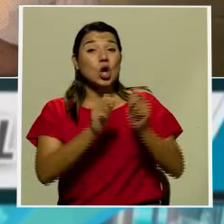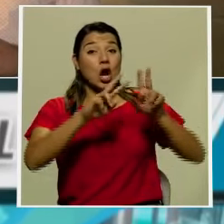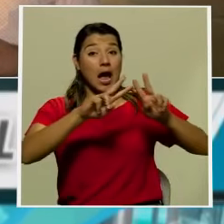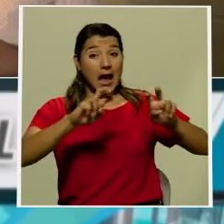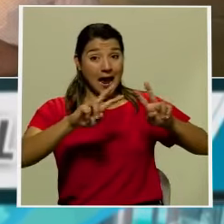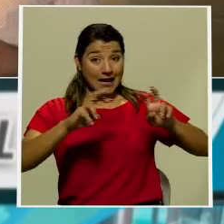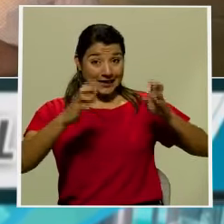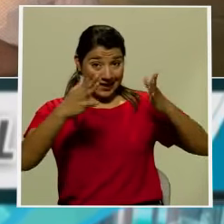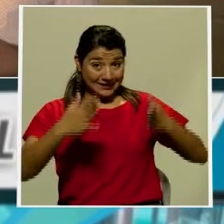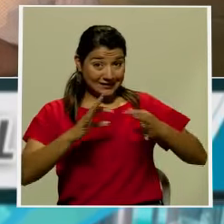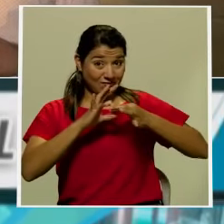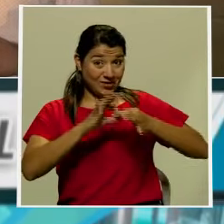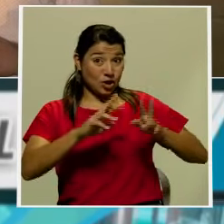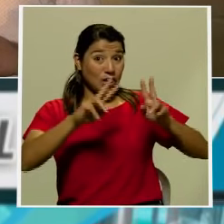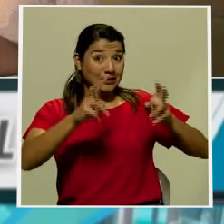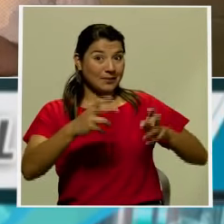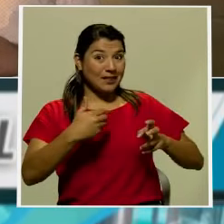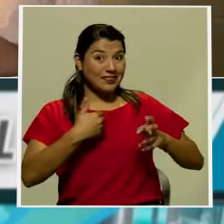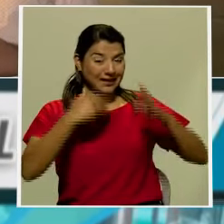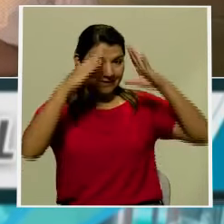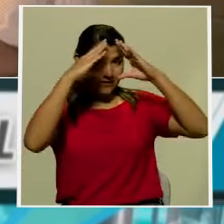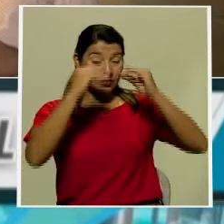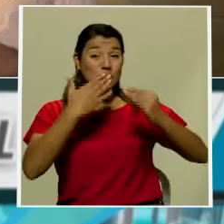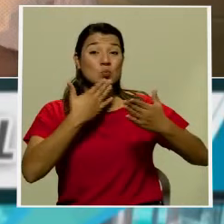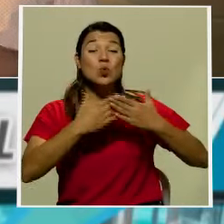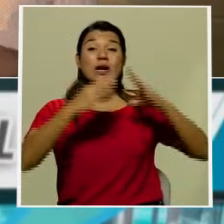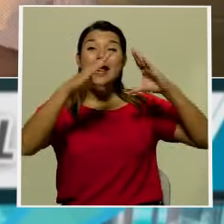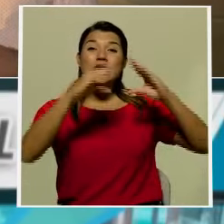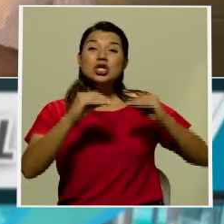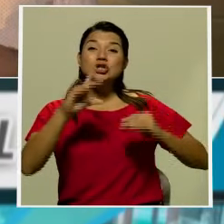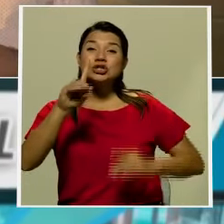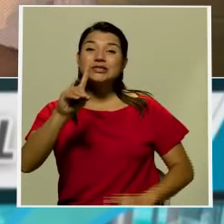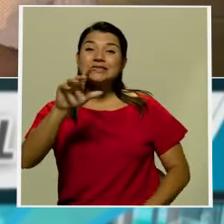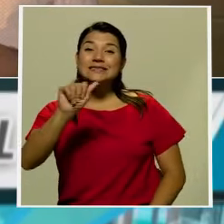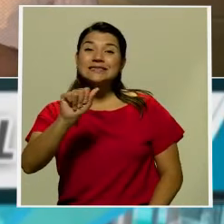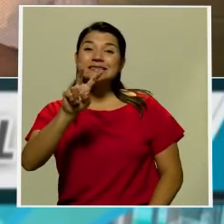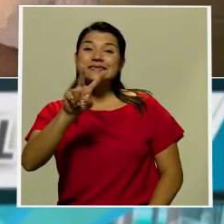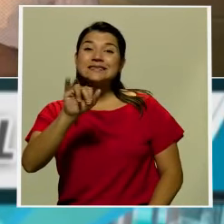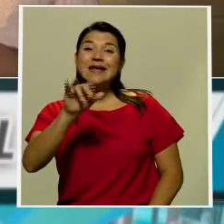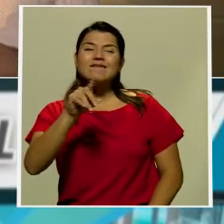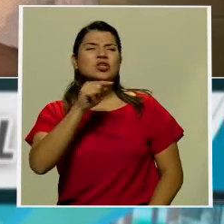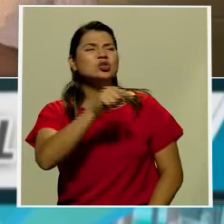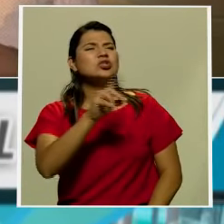trae una amplia información Buenas noches, David, ¿dónde está usted? Adelante